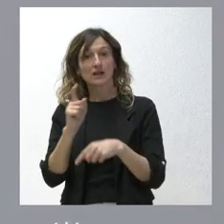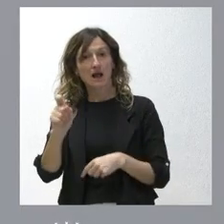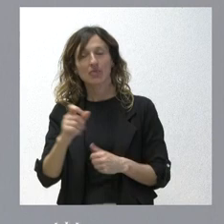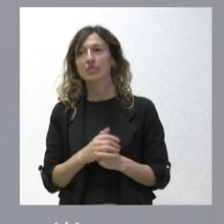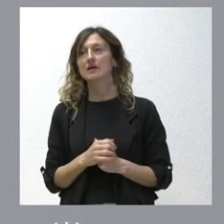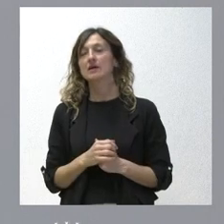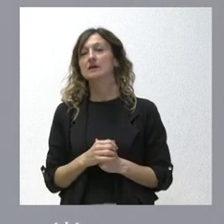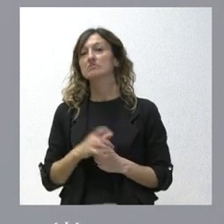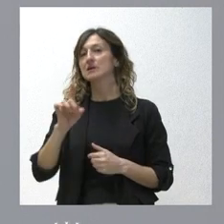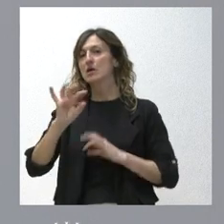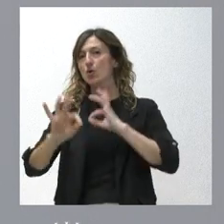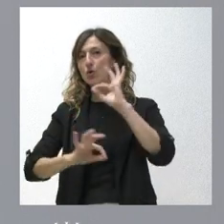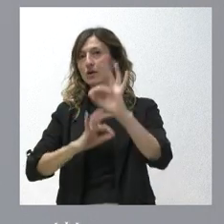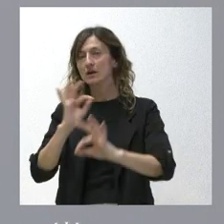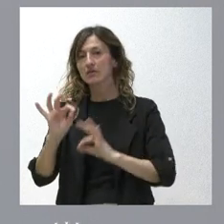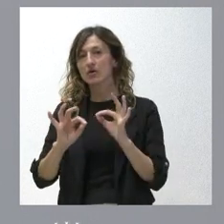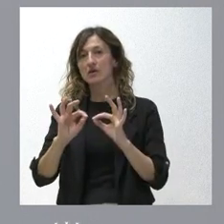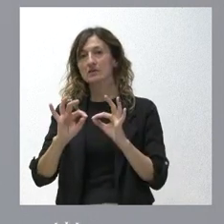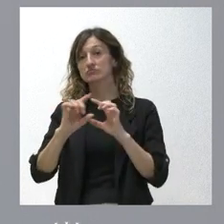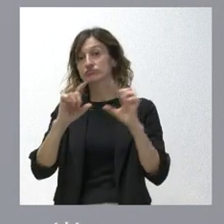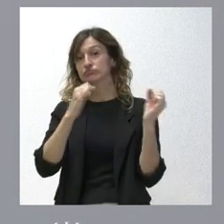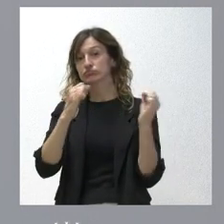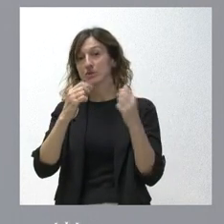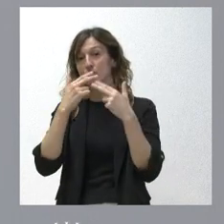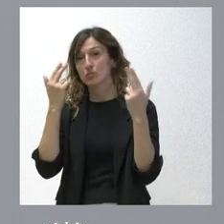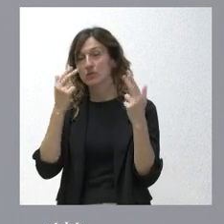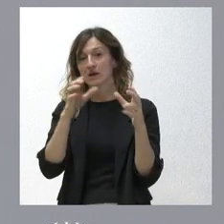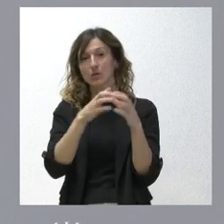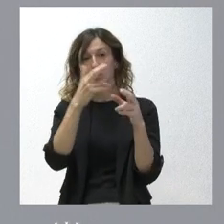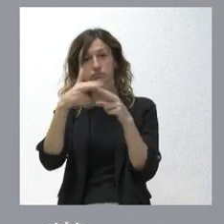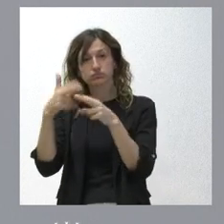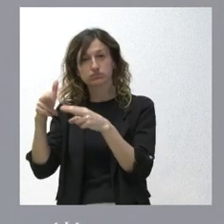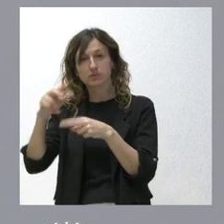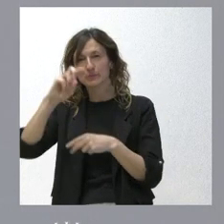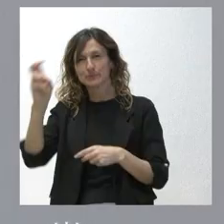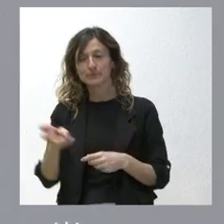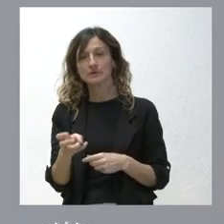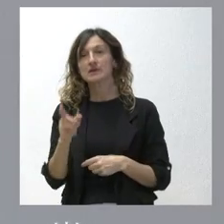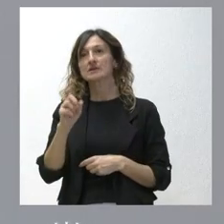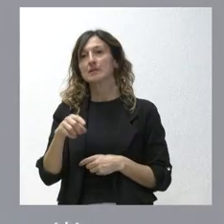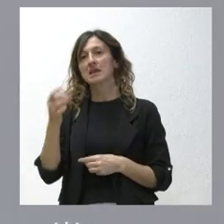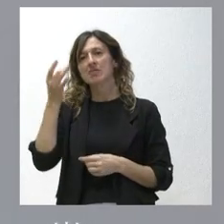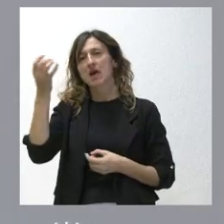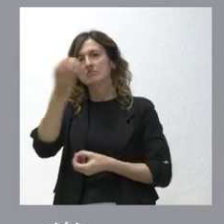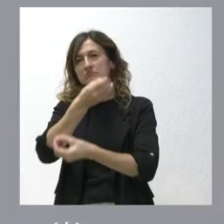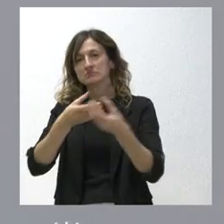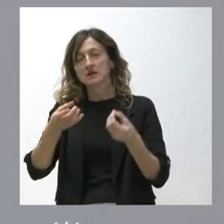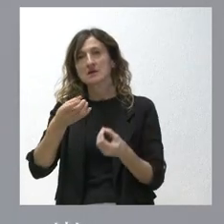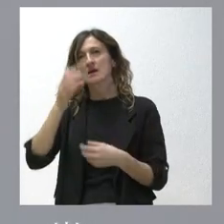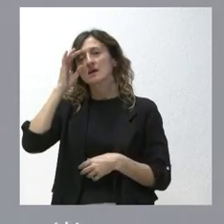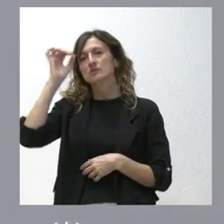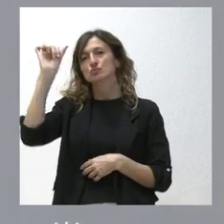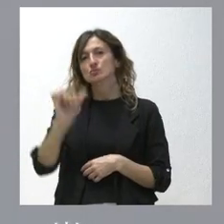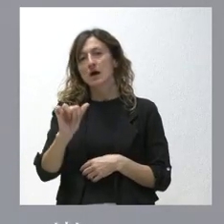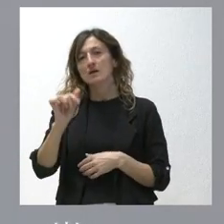organizaciones e instituciones públicas de todo signo político hubo aportaciones muy positivas y hubo la opinión de escuchar y de presentar un programa